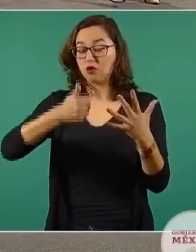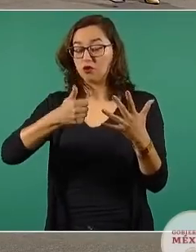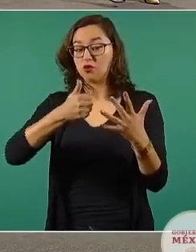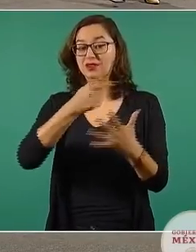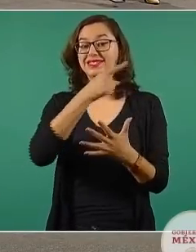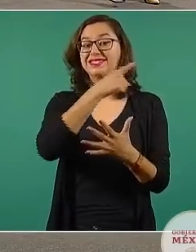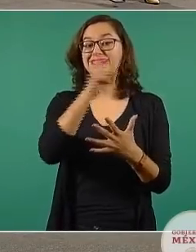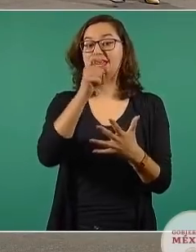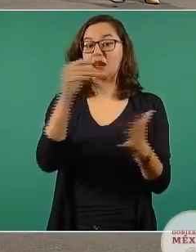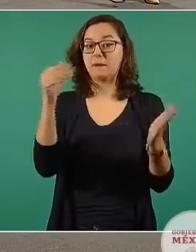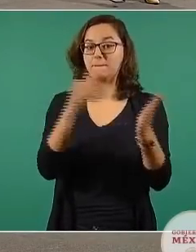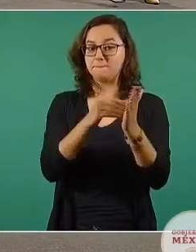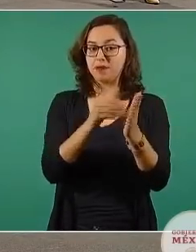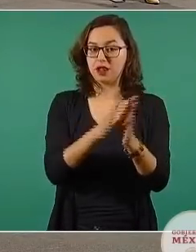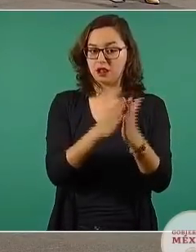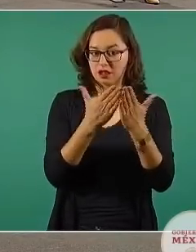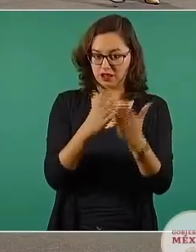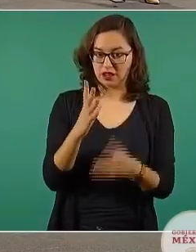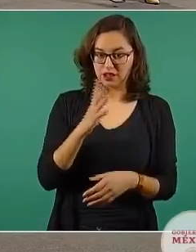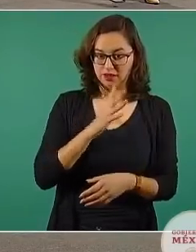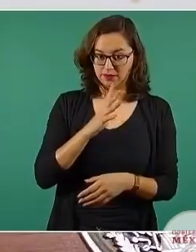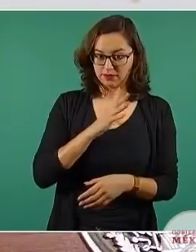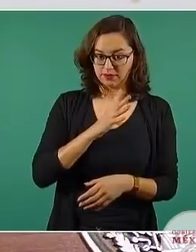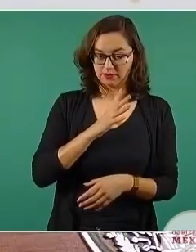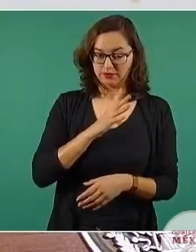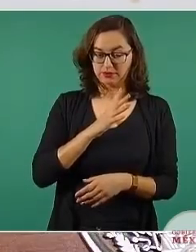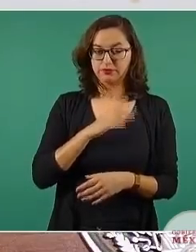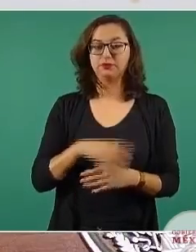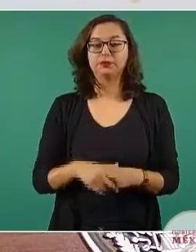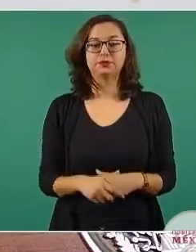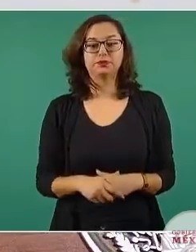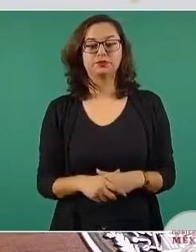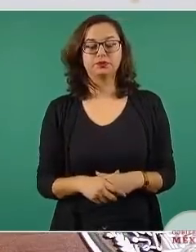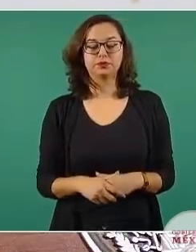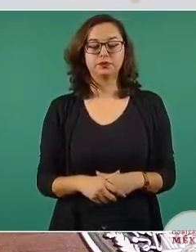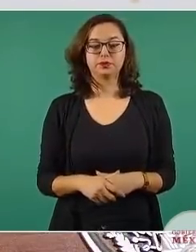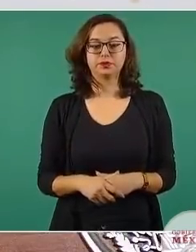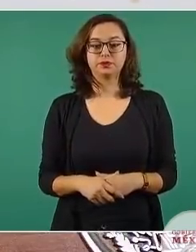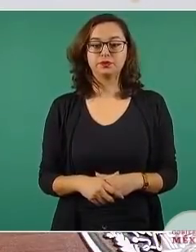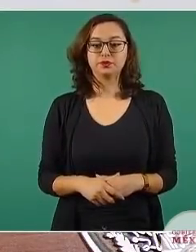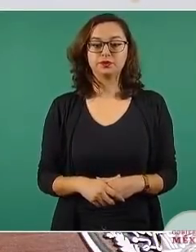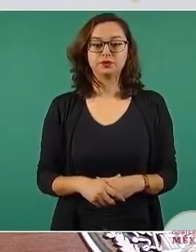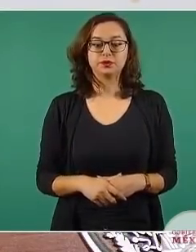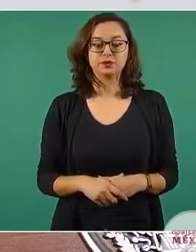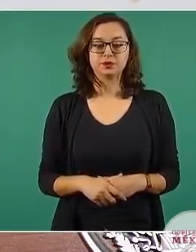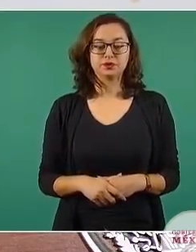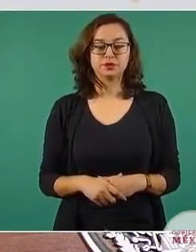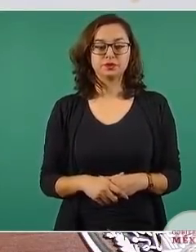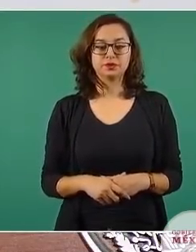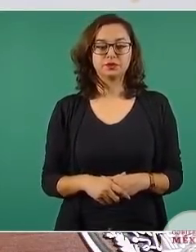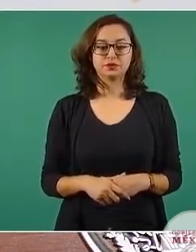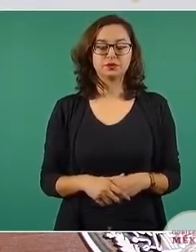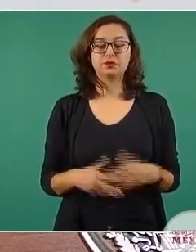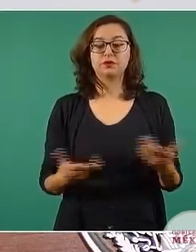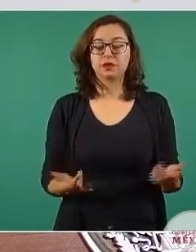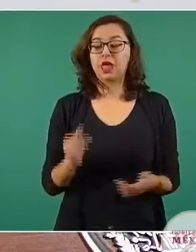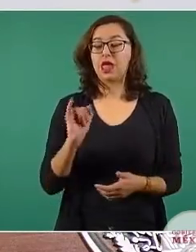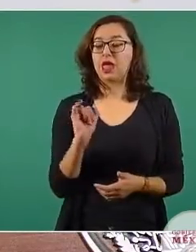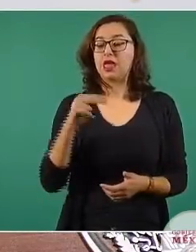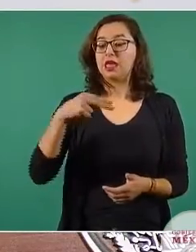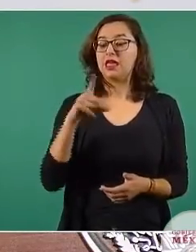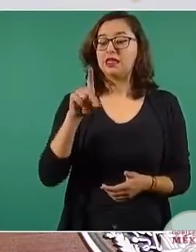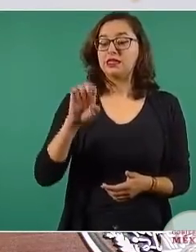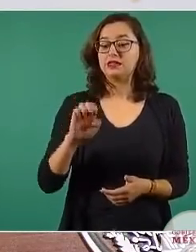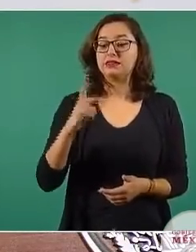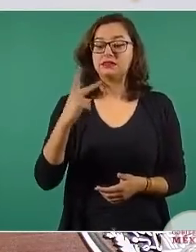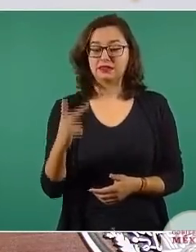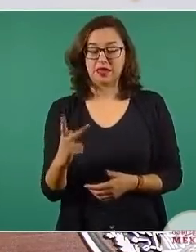financiada por el Instituto que le devuelva al pueblo lo robado,